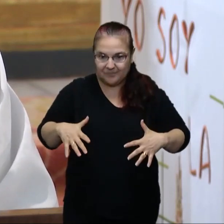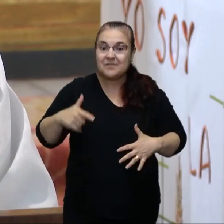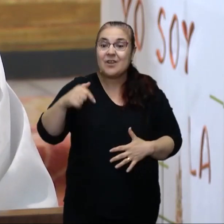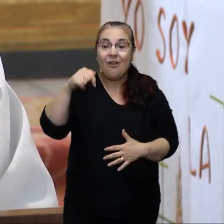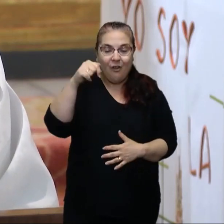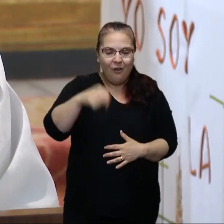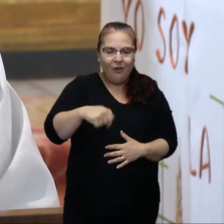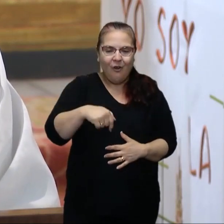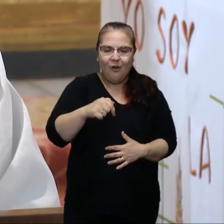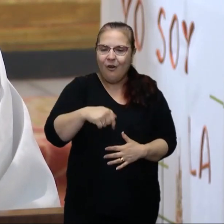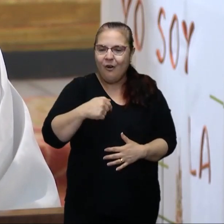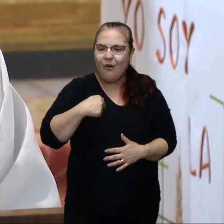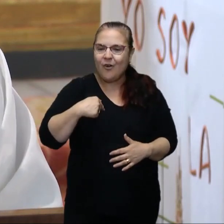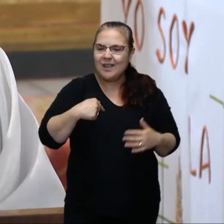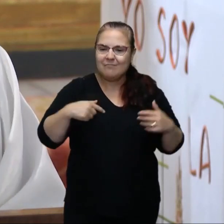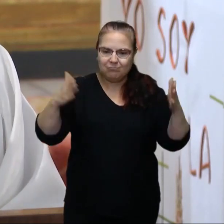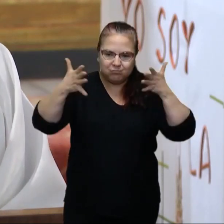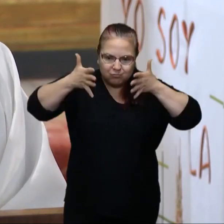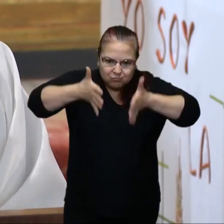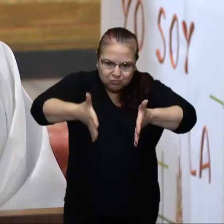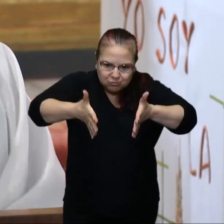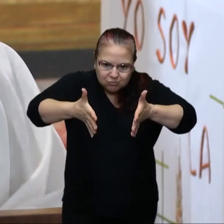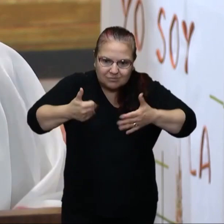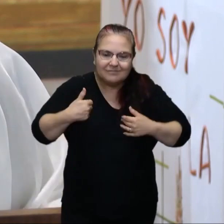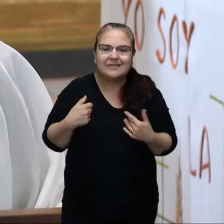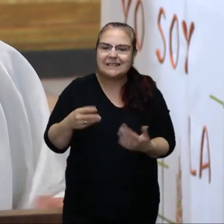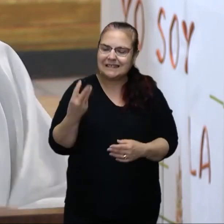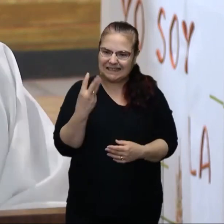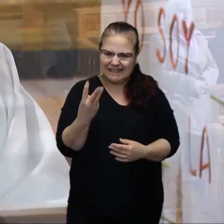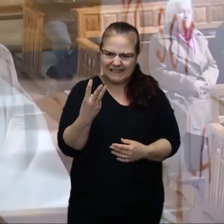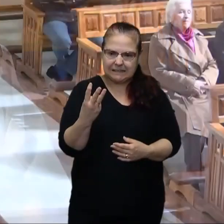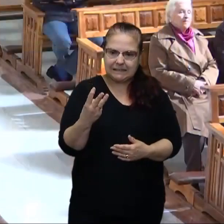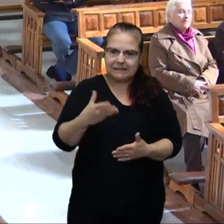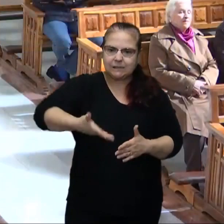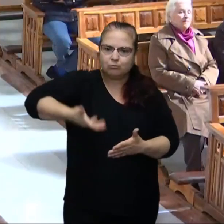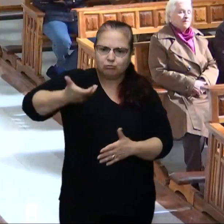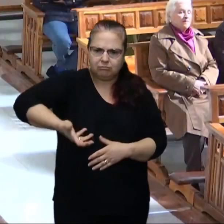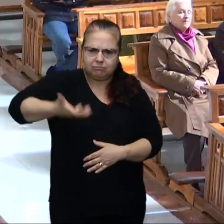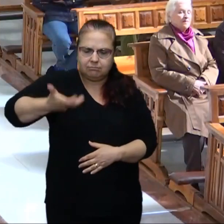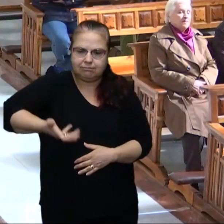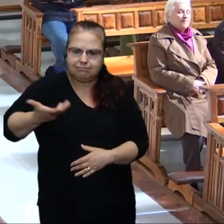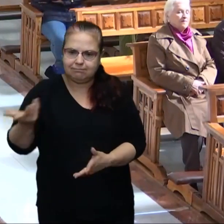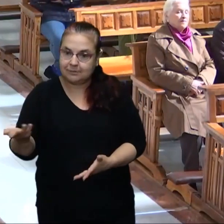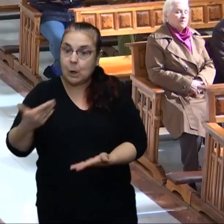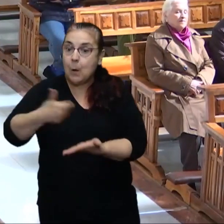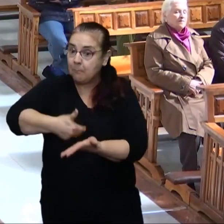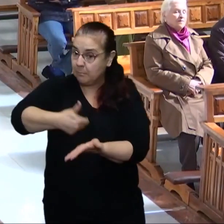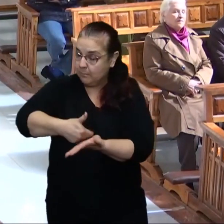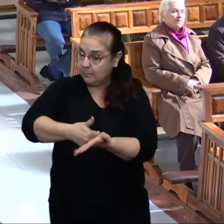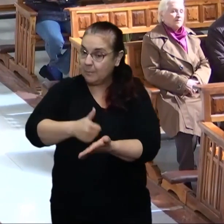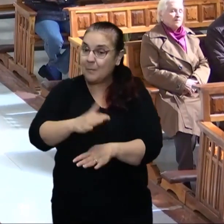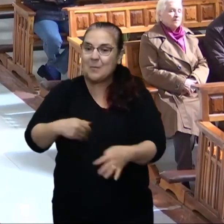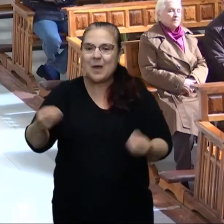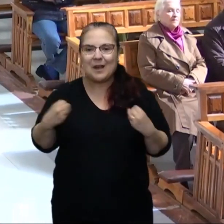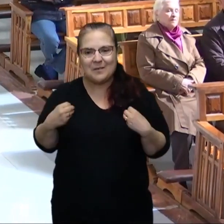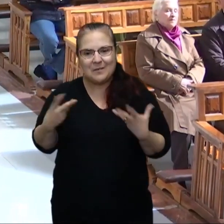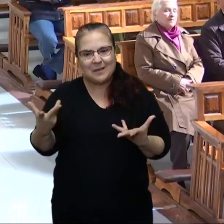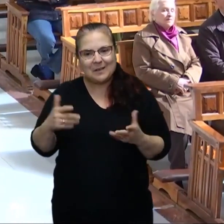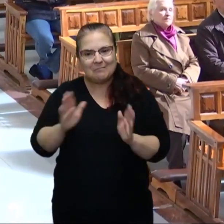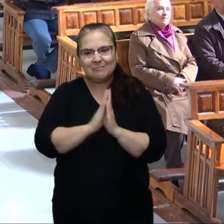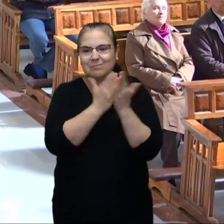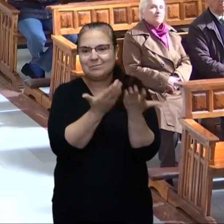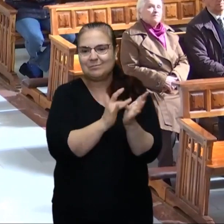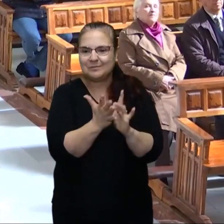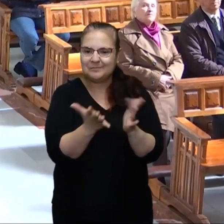amor y la alegría. Son como tres palabras clave que nos propone para vivir el Evangelio.